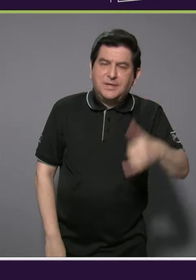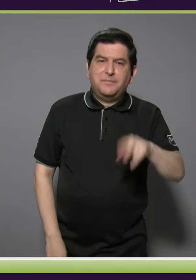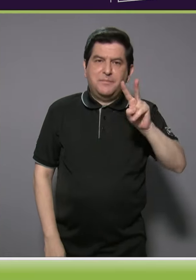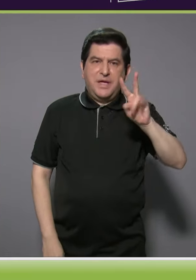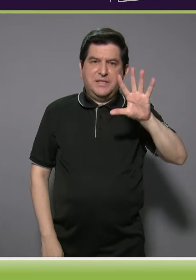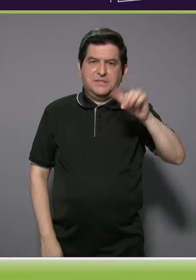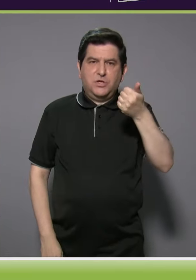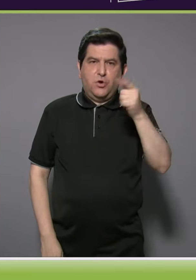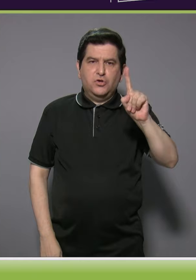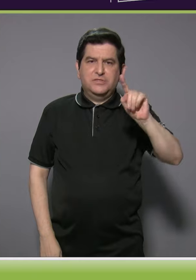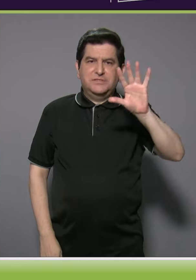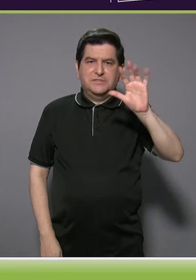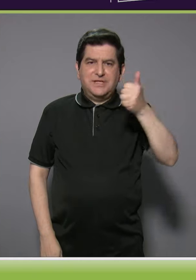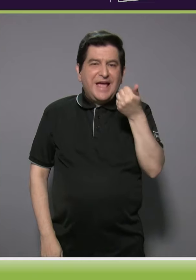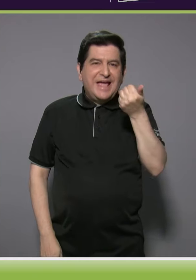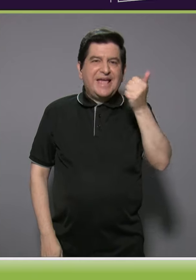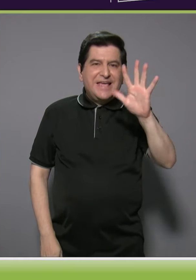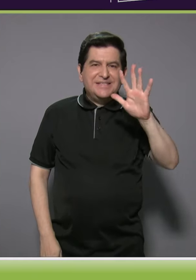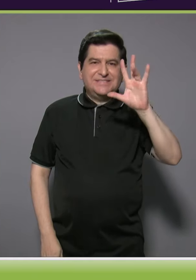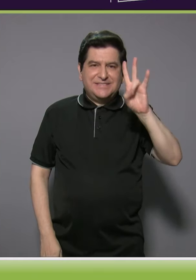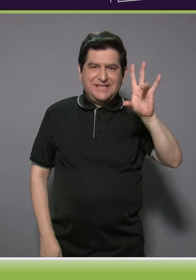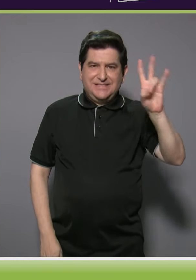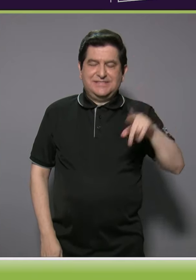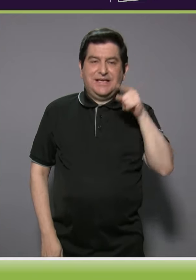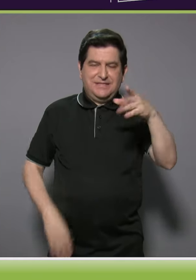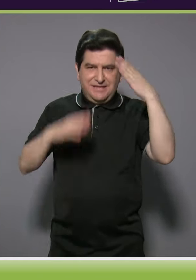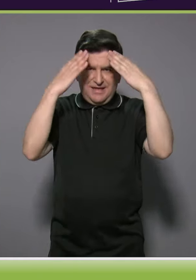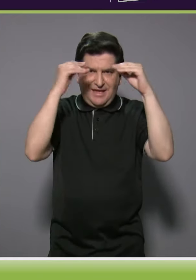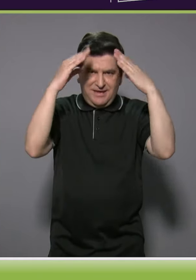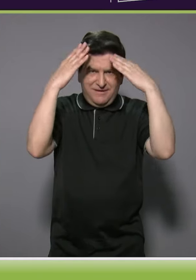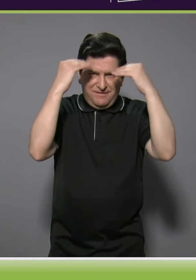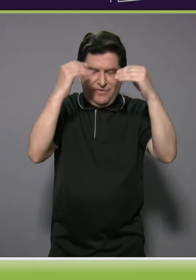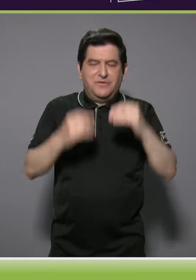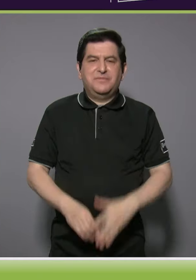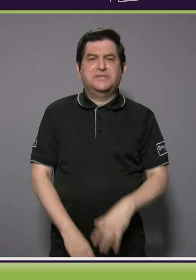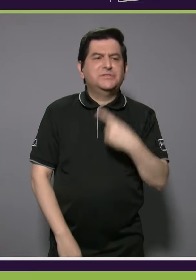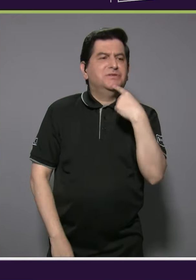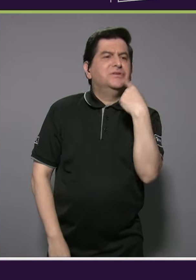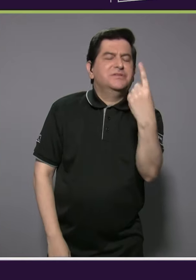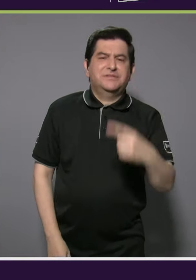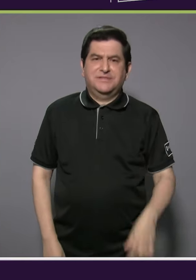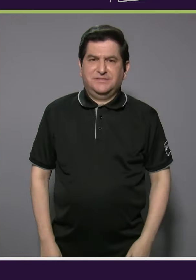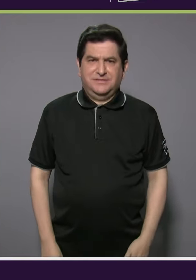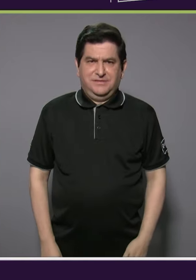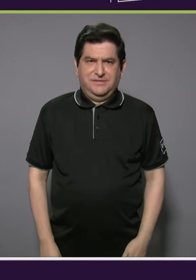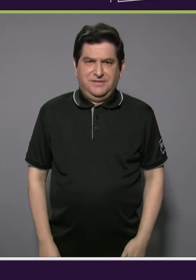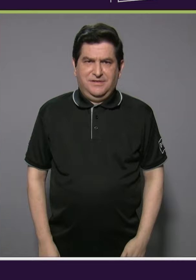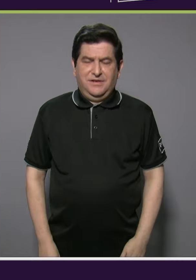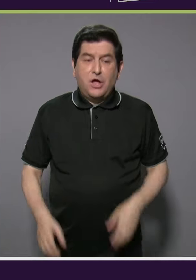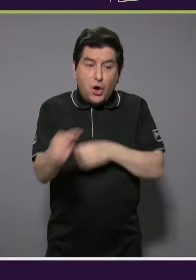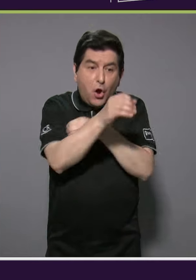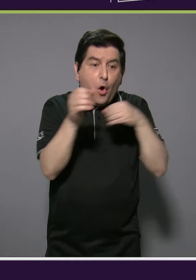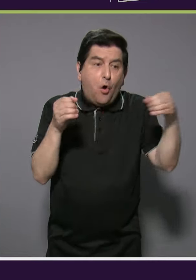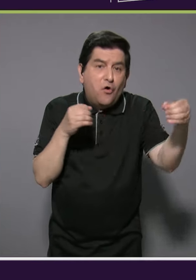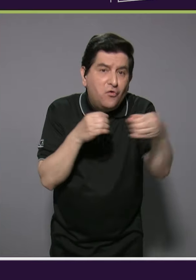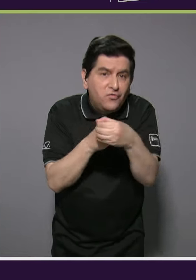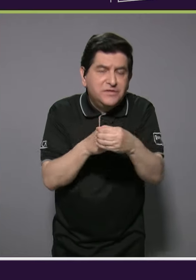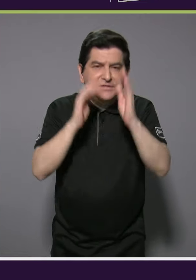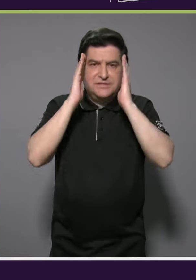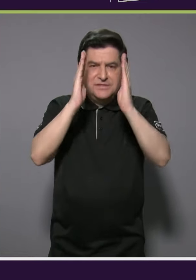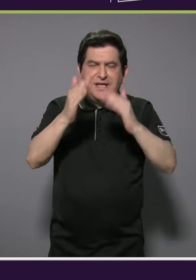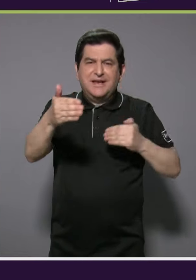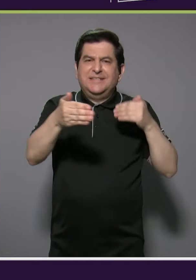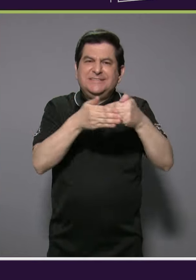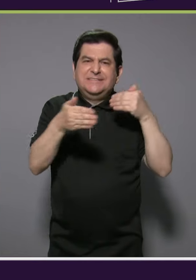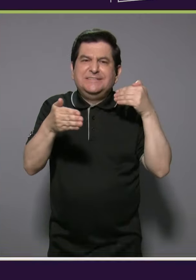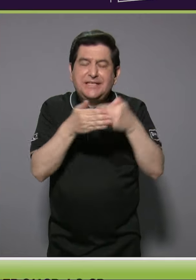2511 1577 y ahí se le brinda la información de dónde es la oficina de atención más